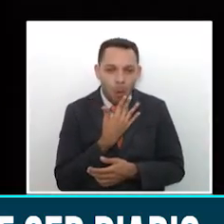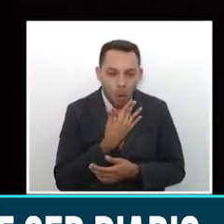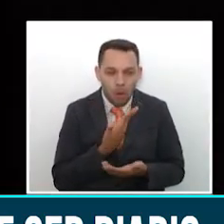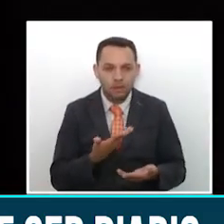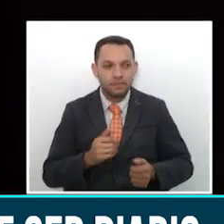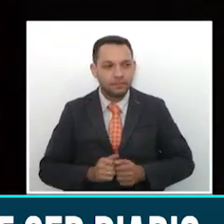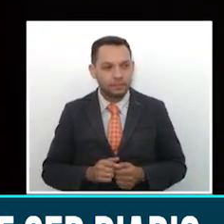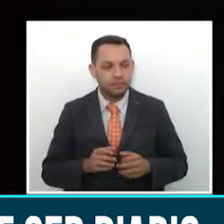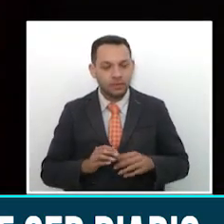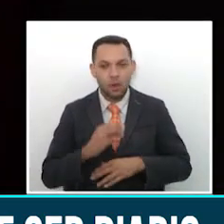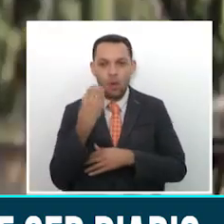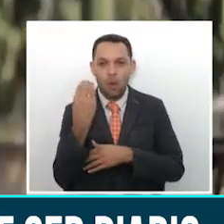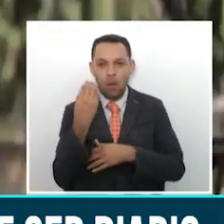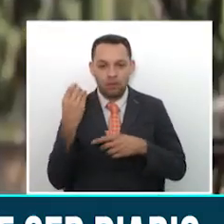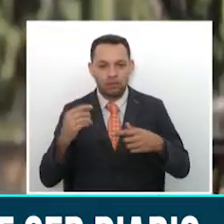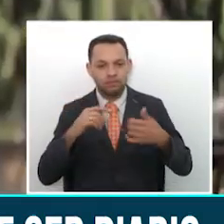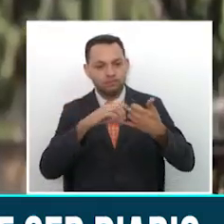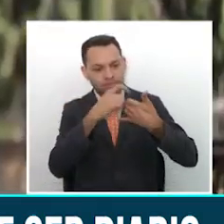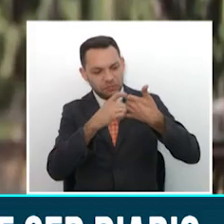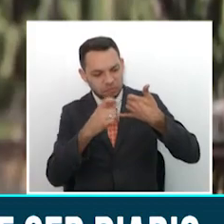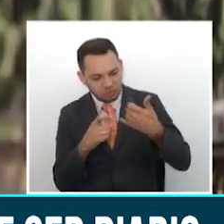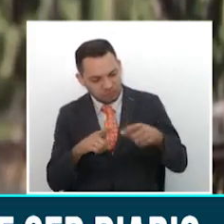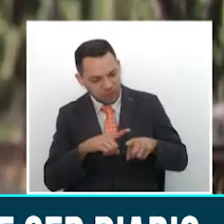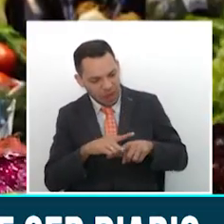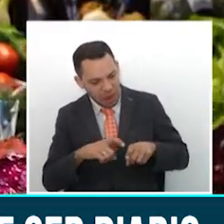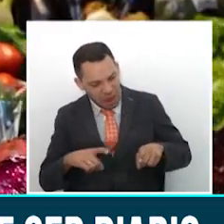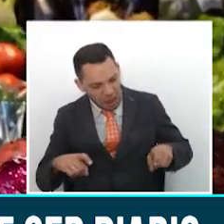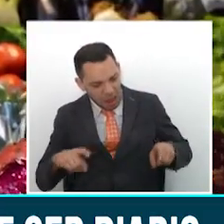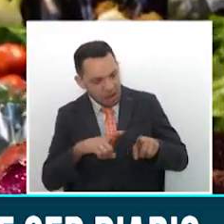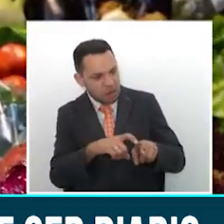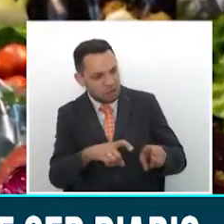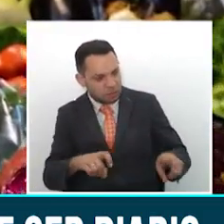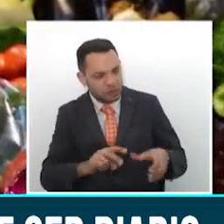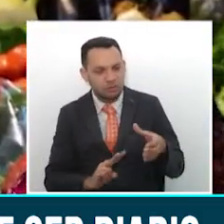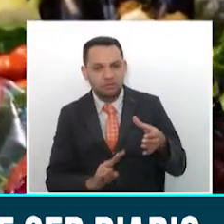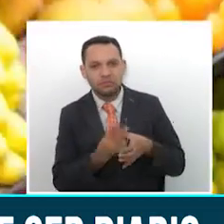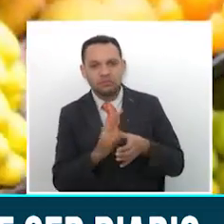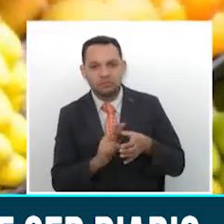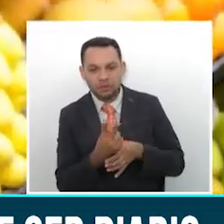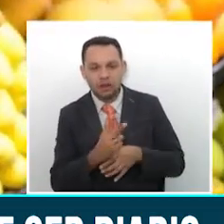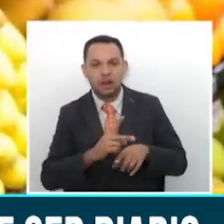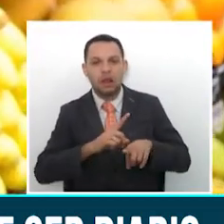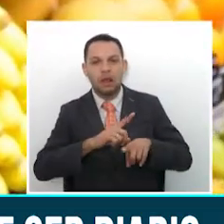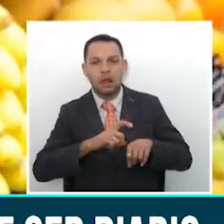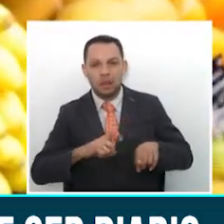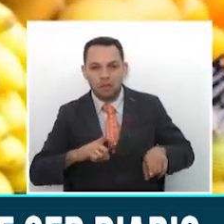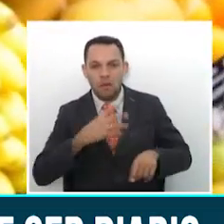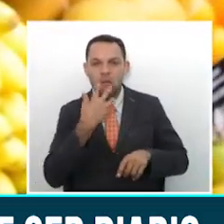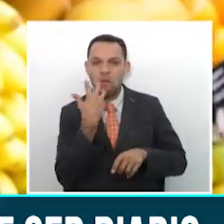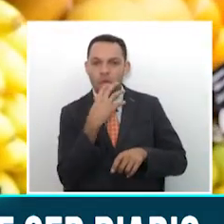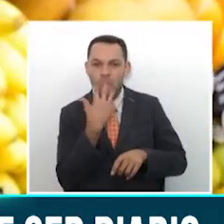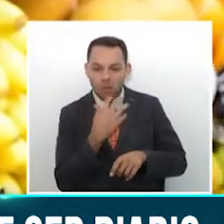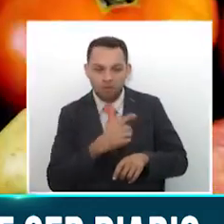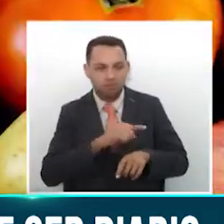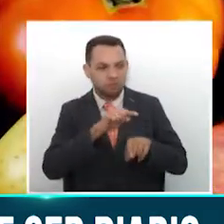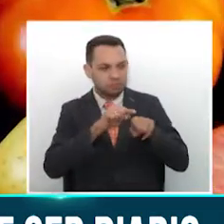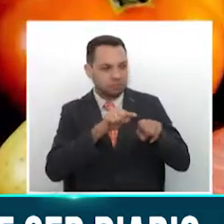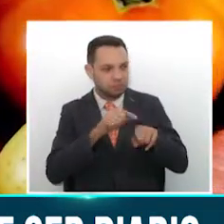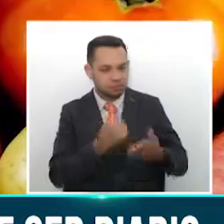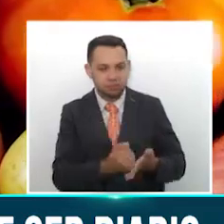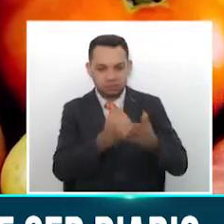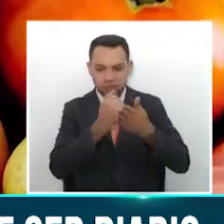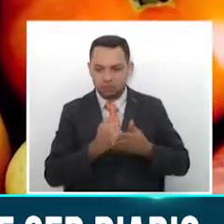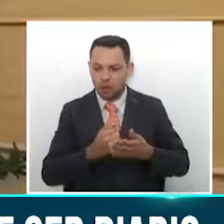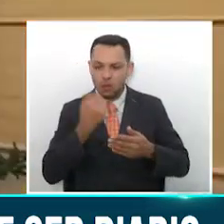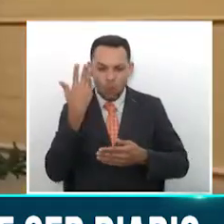Colombia es un país productor de múltiples frutas y verduras que adoptan diferentes nutrientes en nuestro organismo y deberían ser consumidas